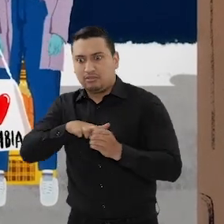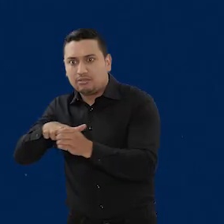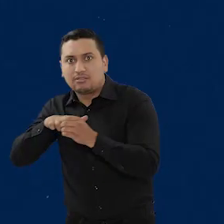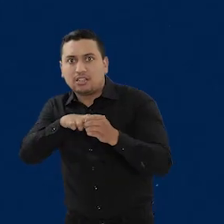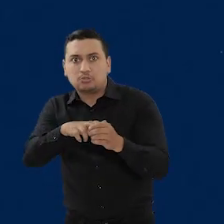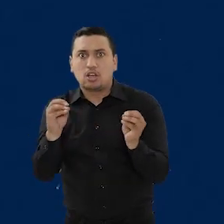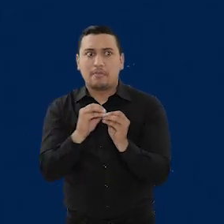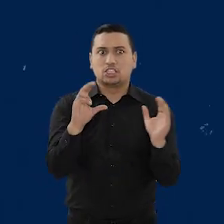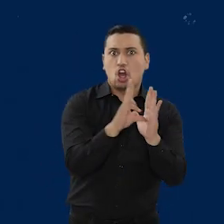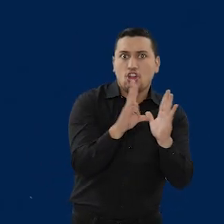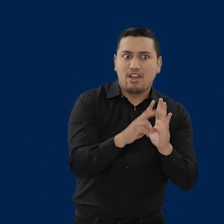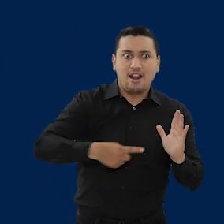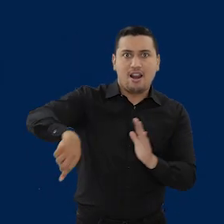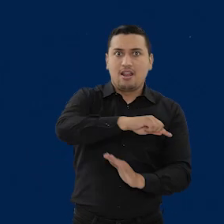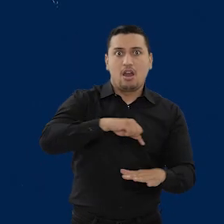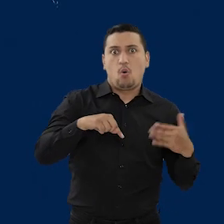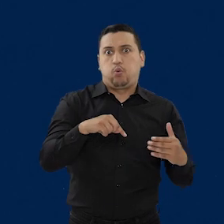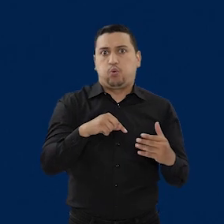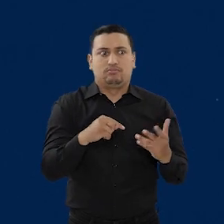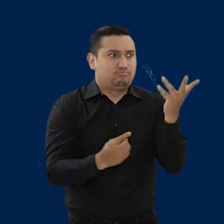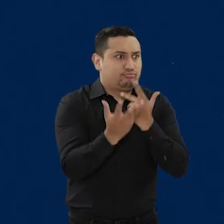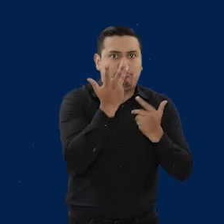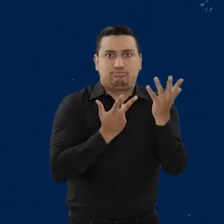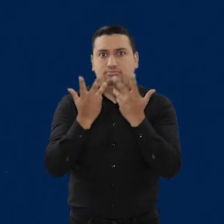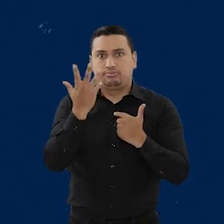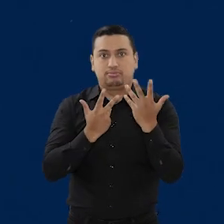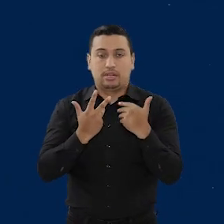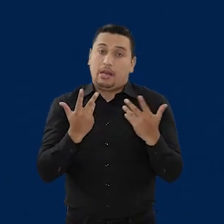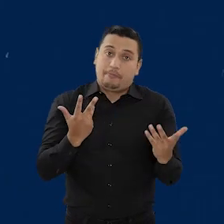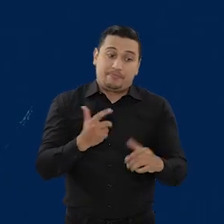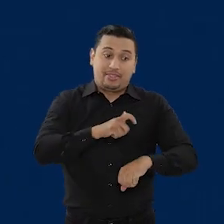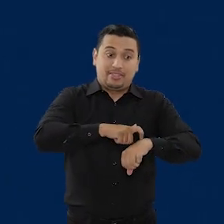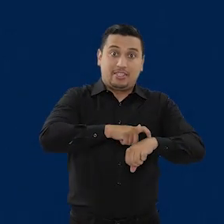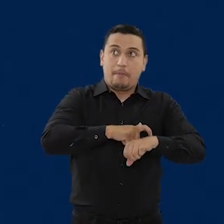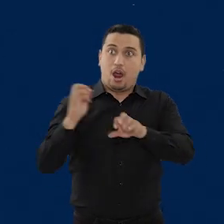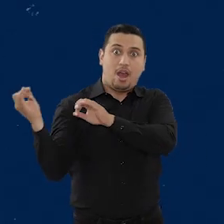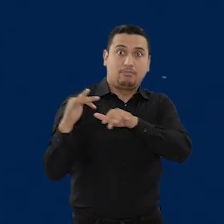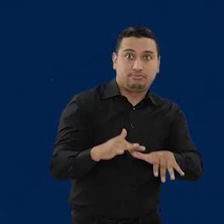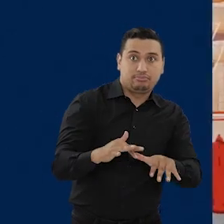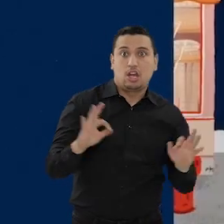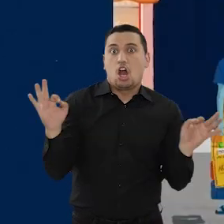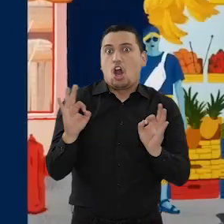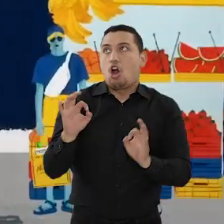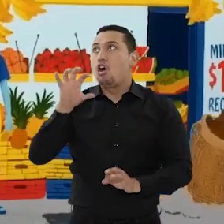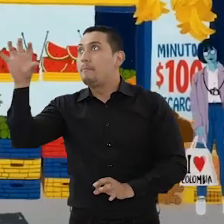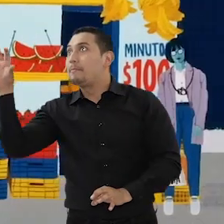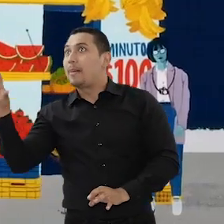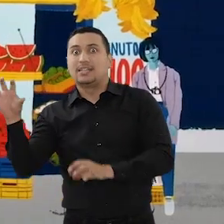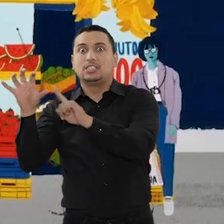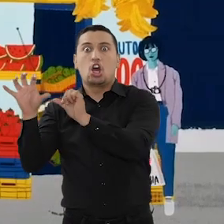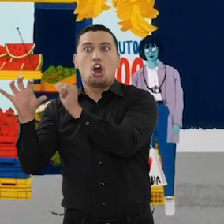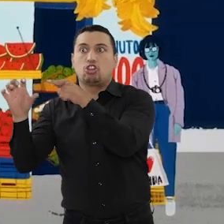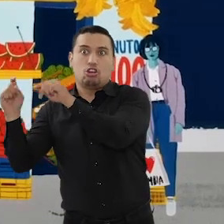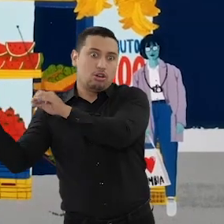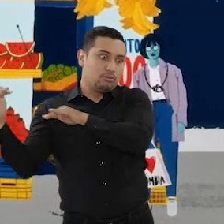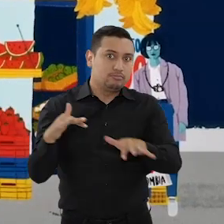Los momentos de temporada alta, el aumento de los salarios, la disminución del costo de los créditos o la llegada de más extranjeros a